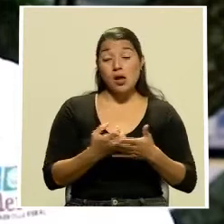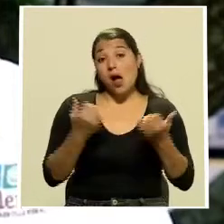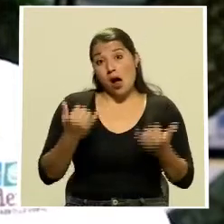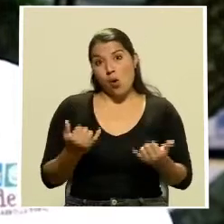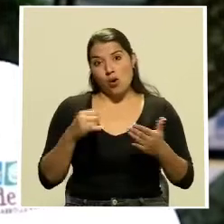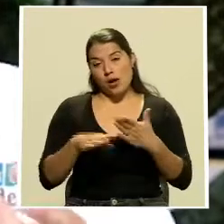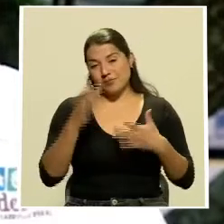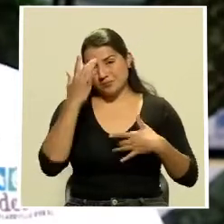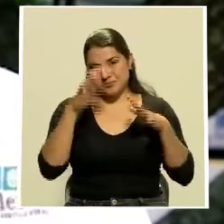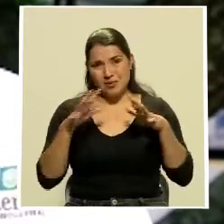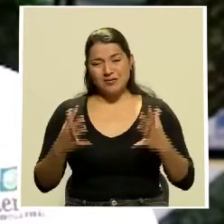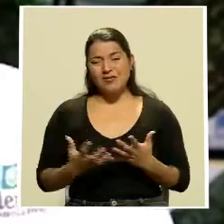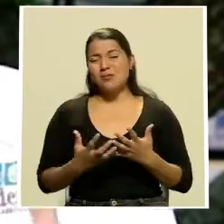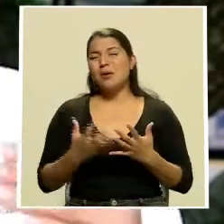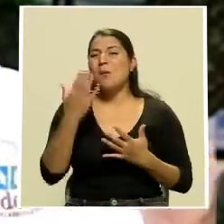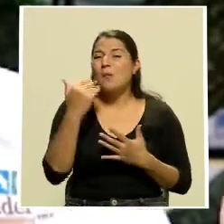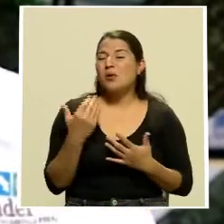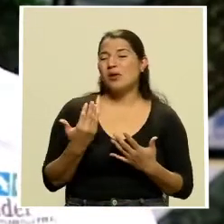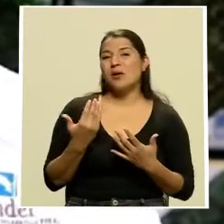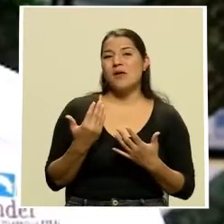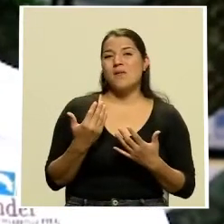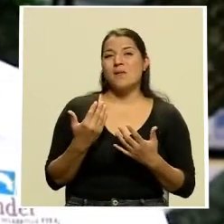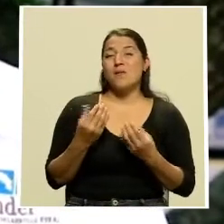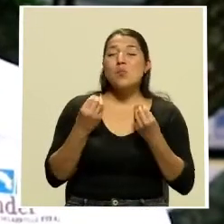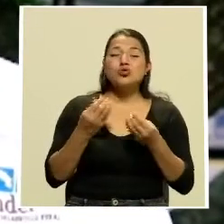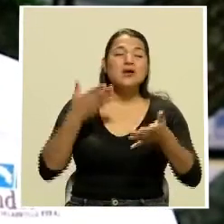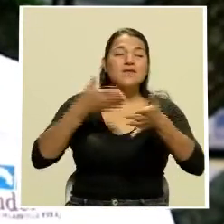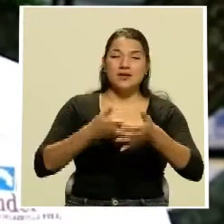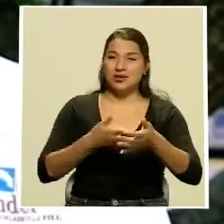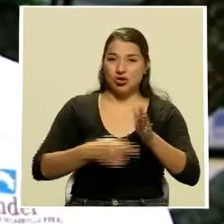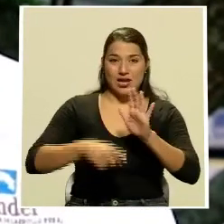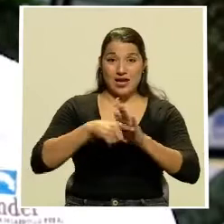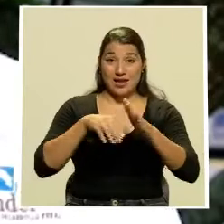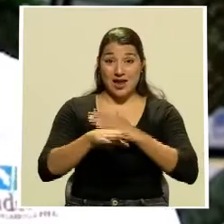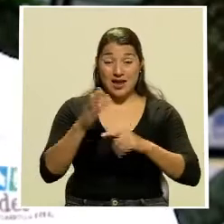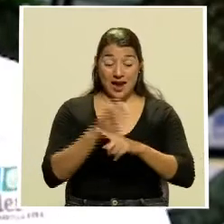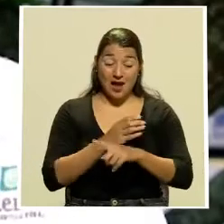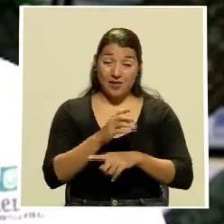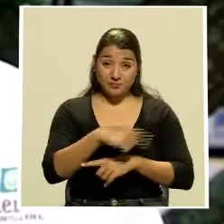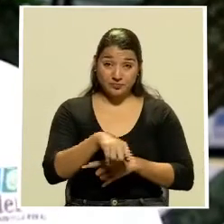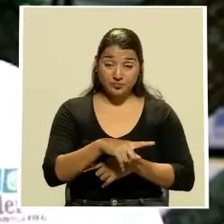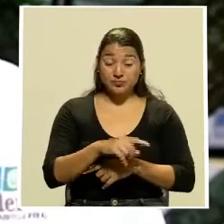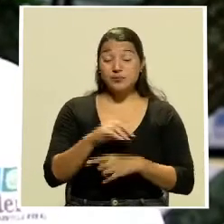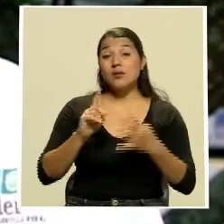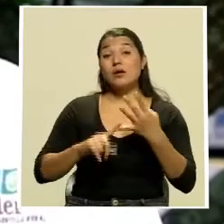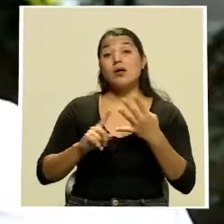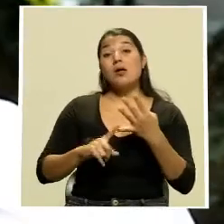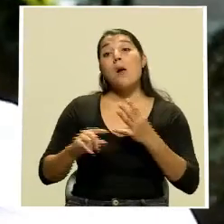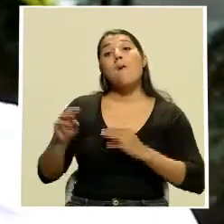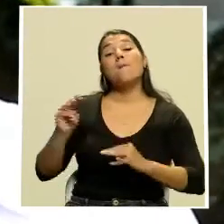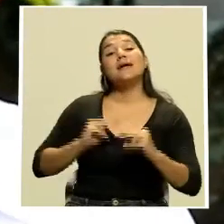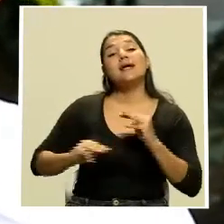pandemia ha generado algún impacto negativo en cada una de ellas. Y en cuarto lugar, Mercado Rural,